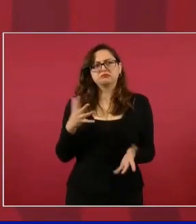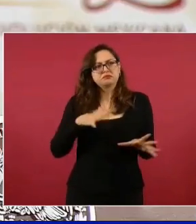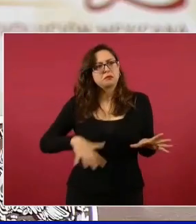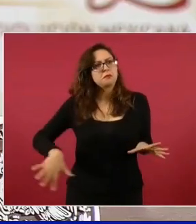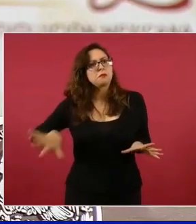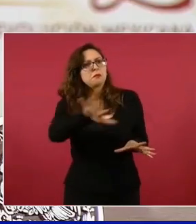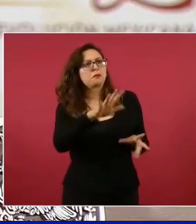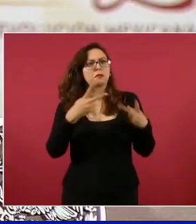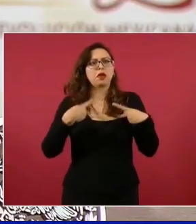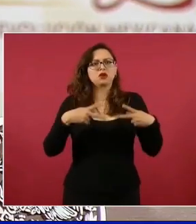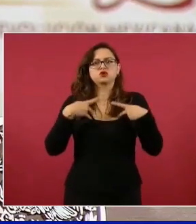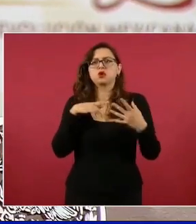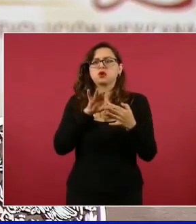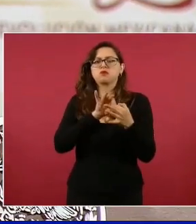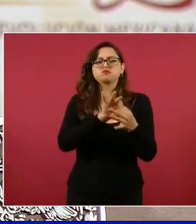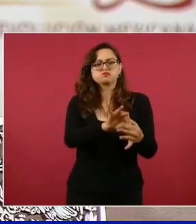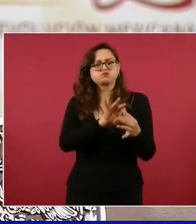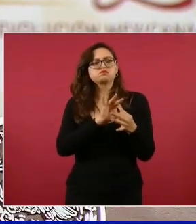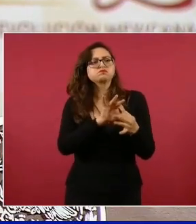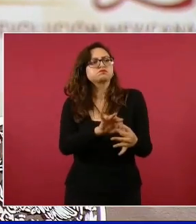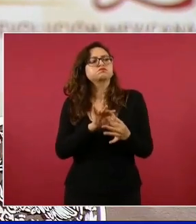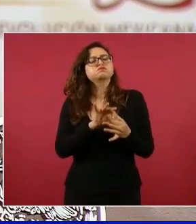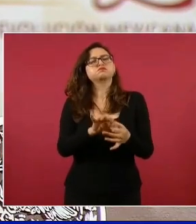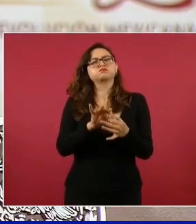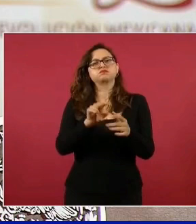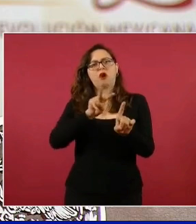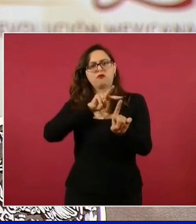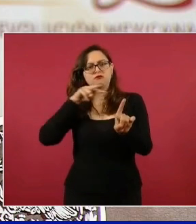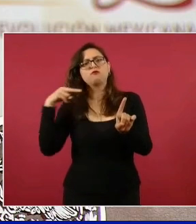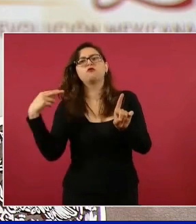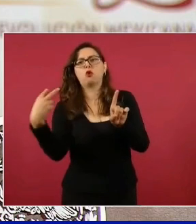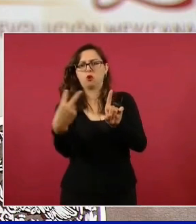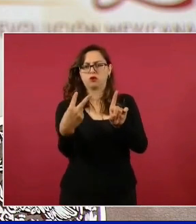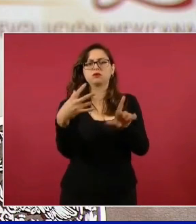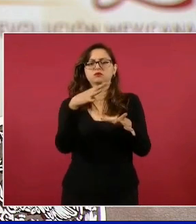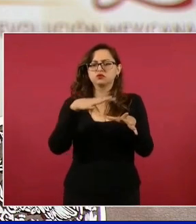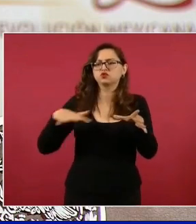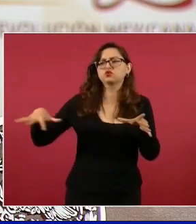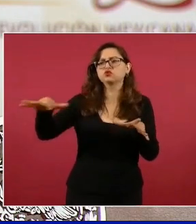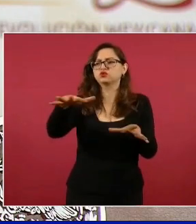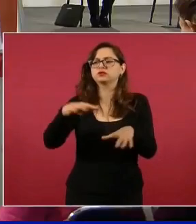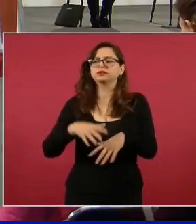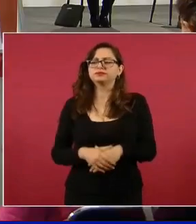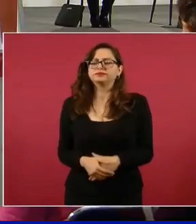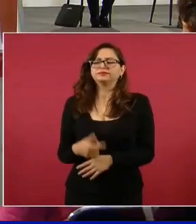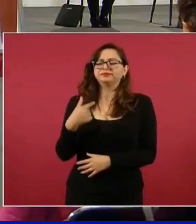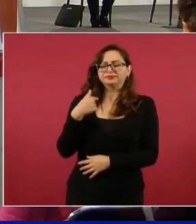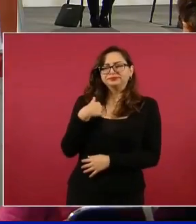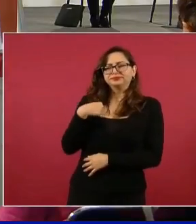y yo ya llevaba tiempo